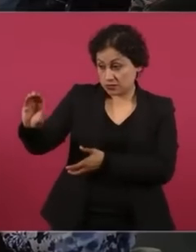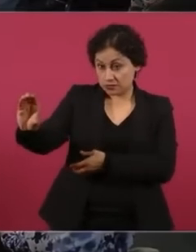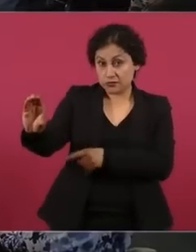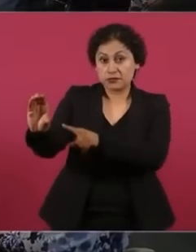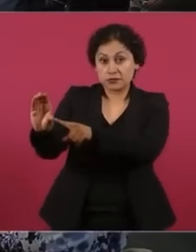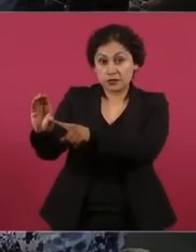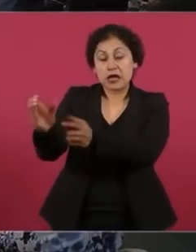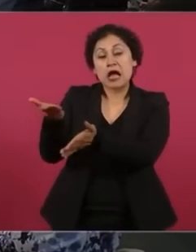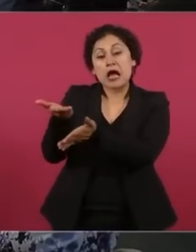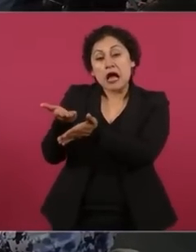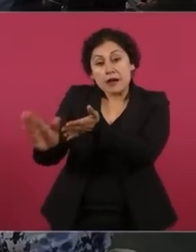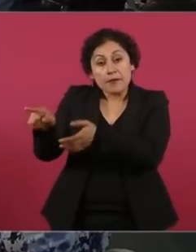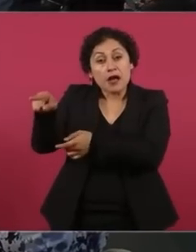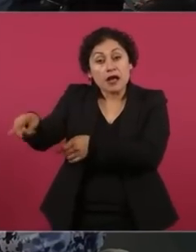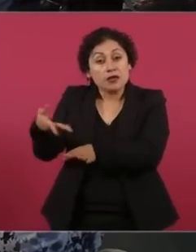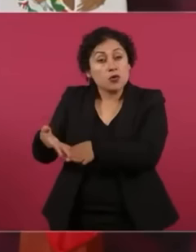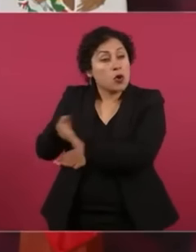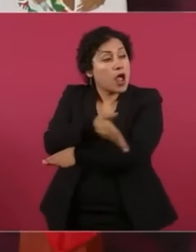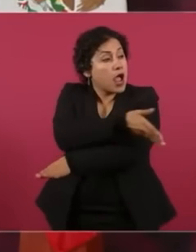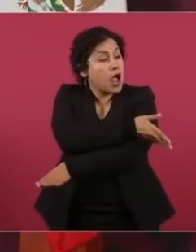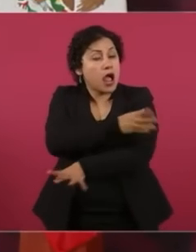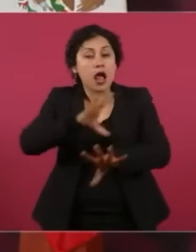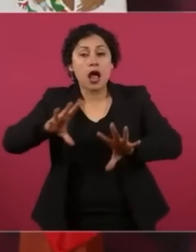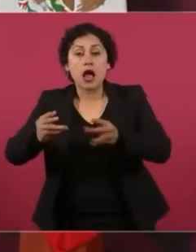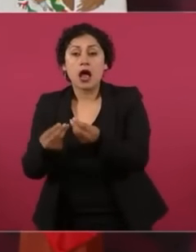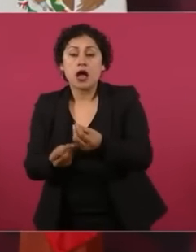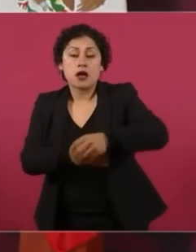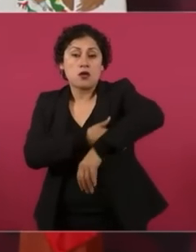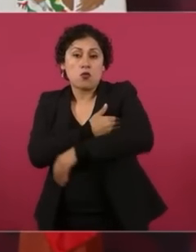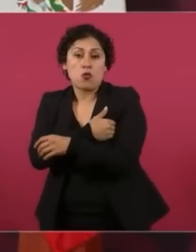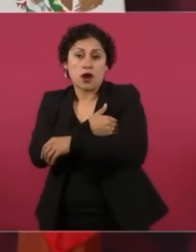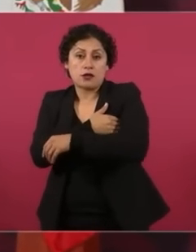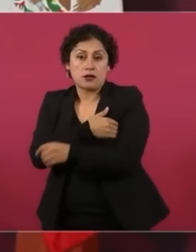un guardadito, los del Poder Judicial,